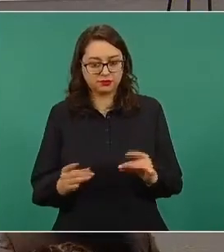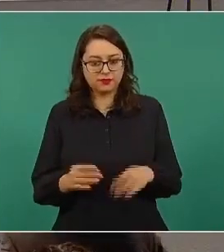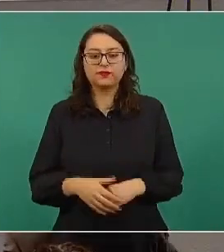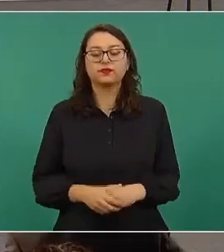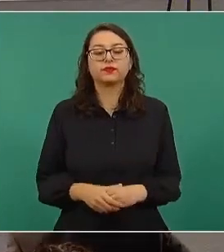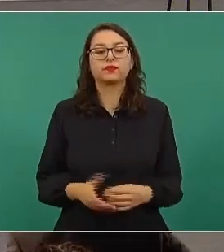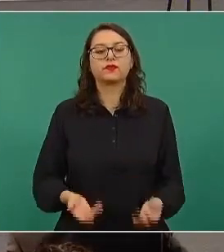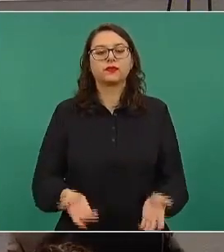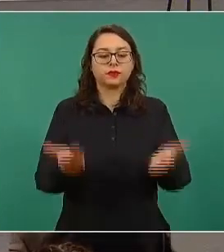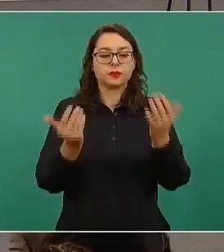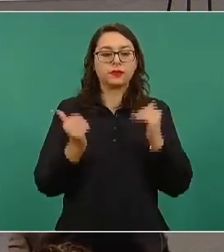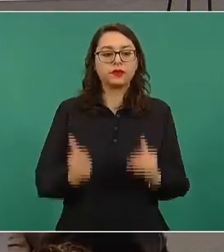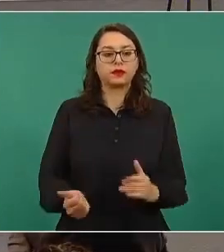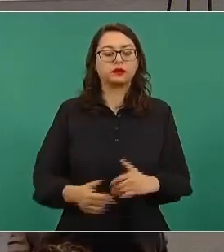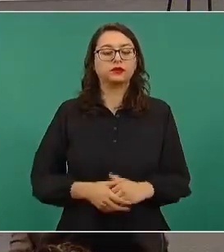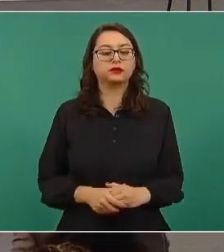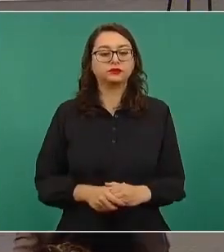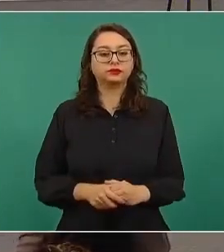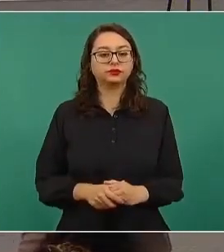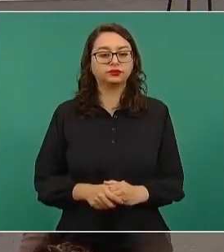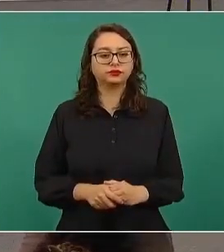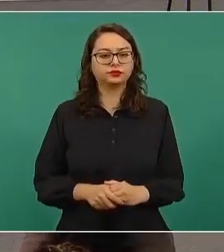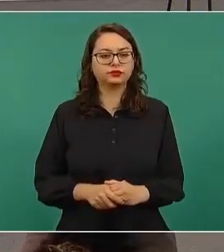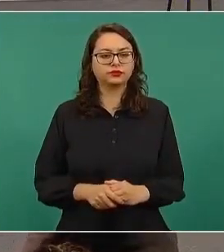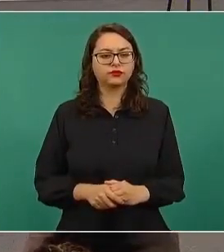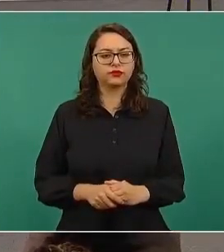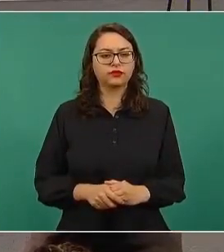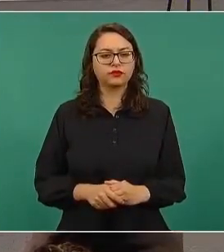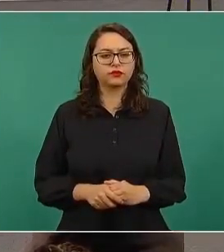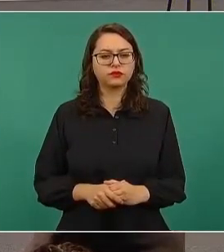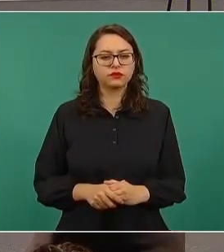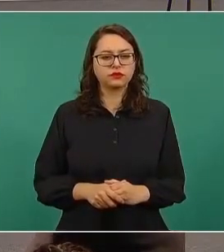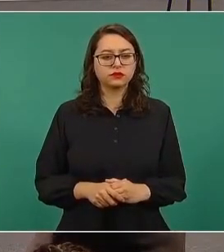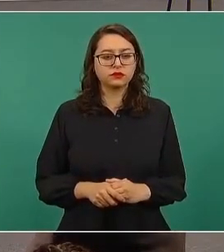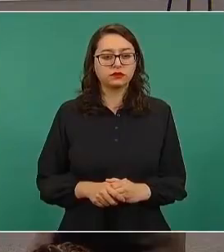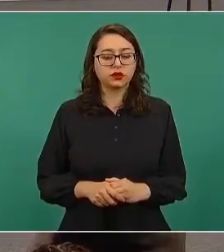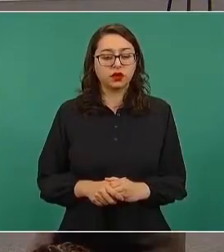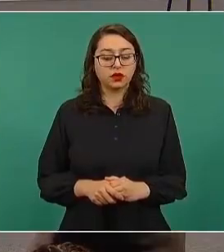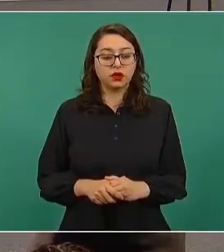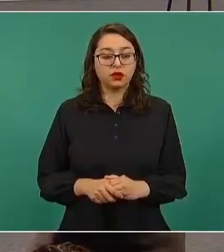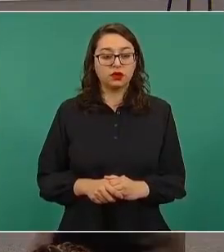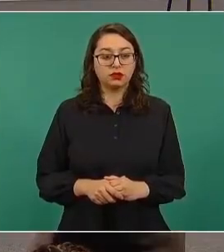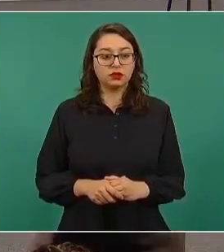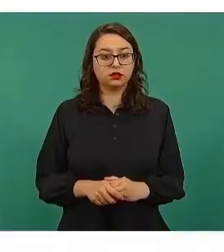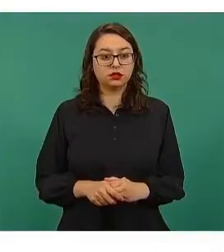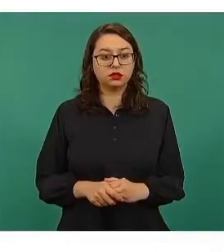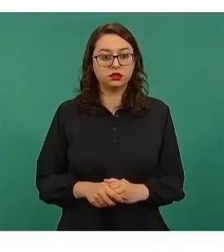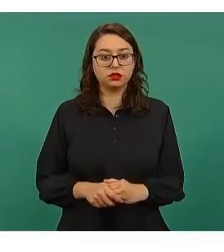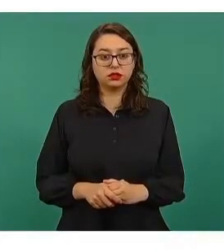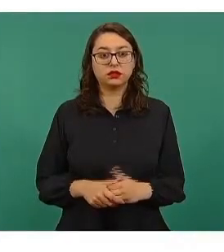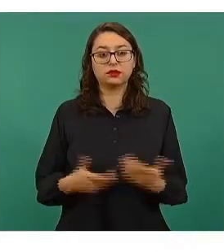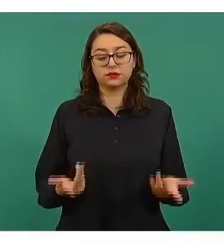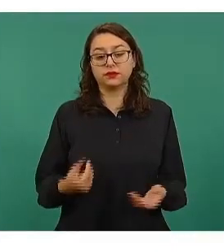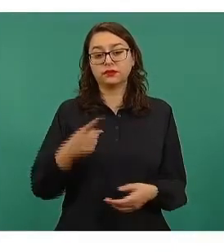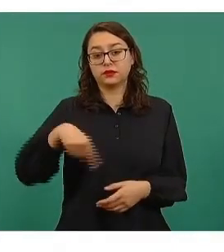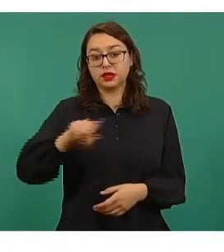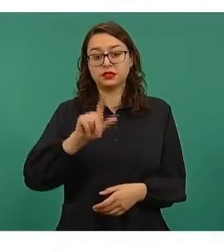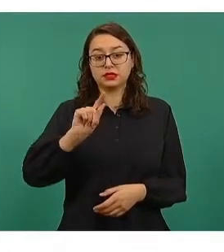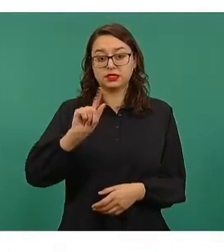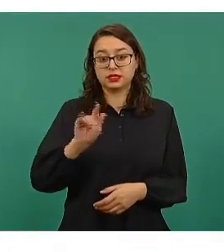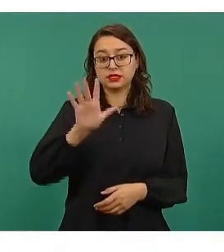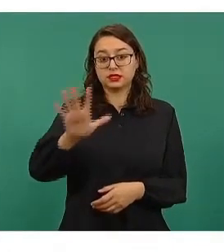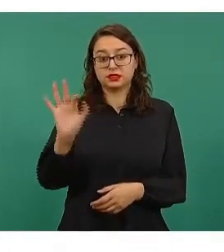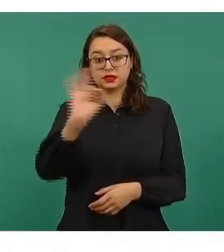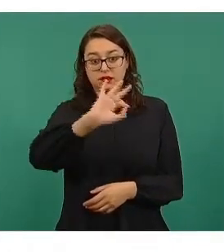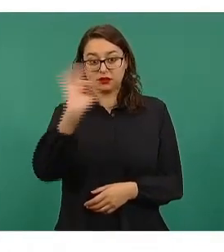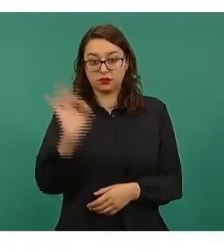a la siguiente, para explicar el principal fondo de las participaciones, que es el que les mencionaba, vale el 75 por